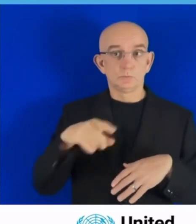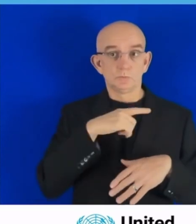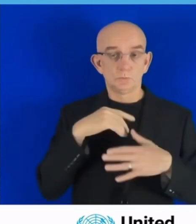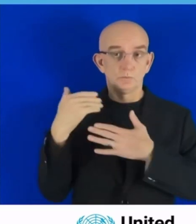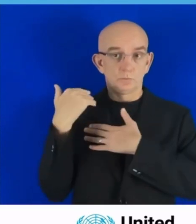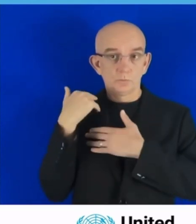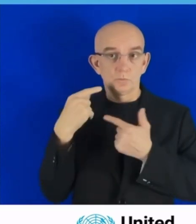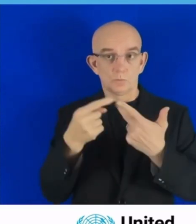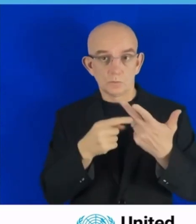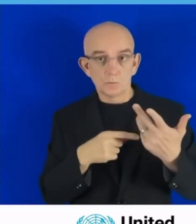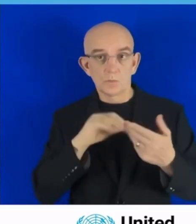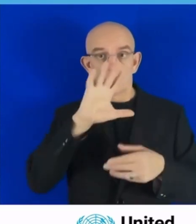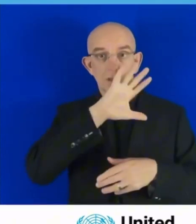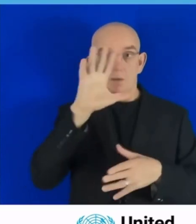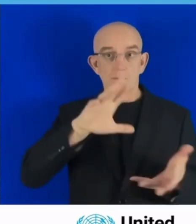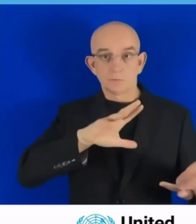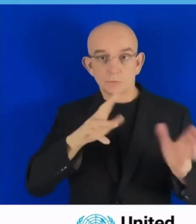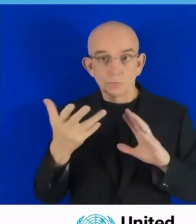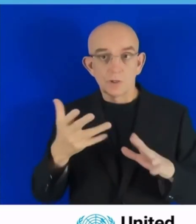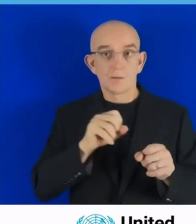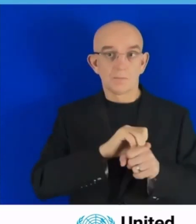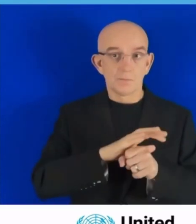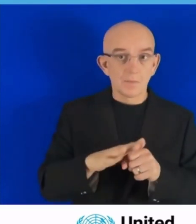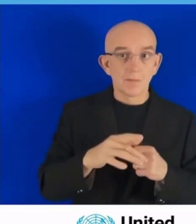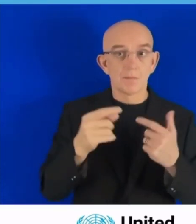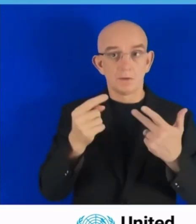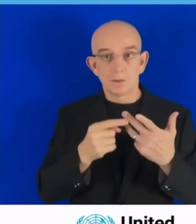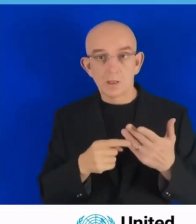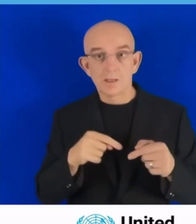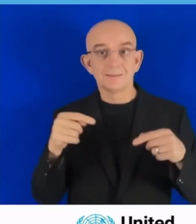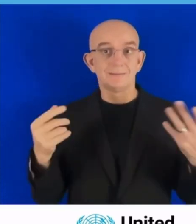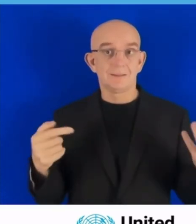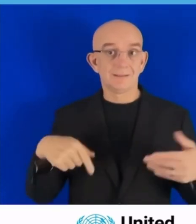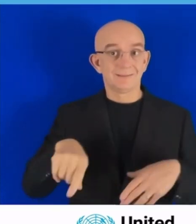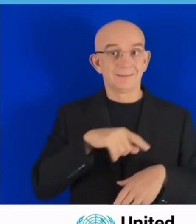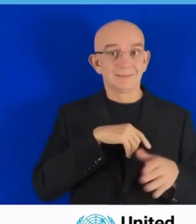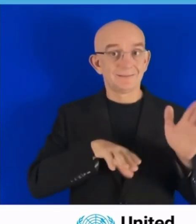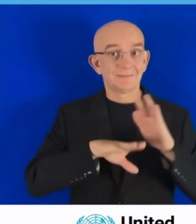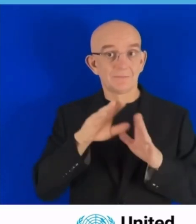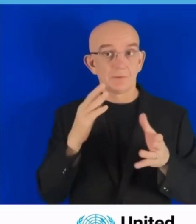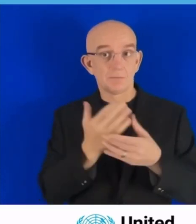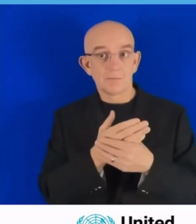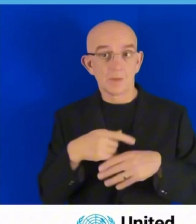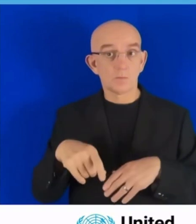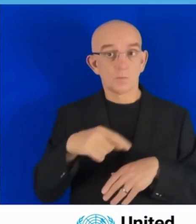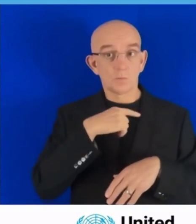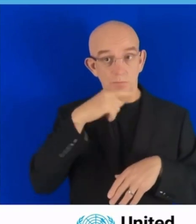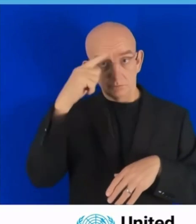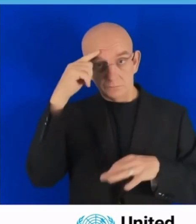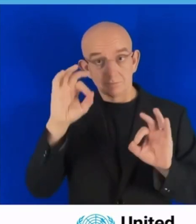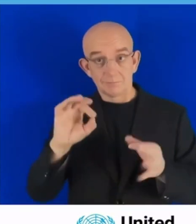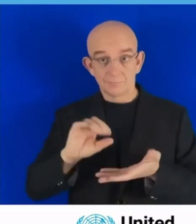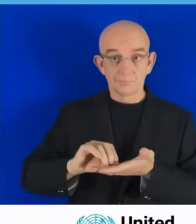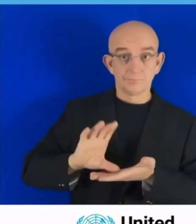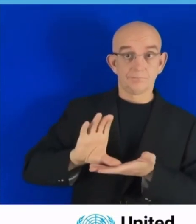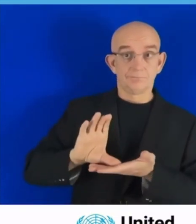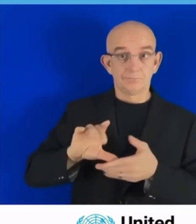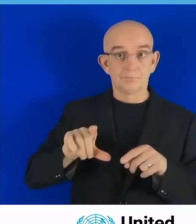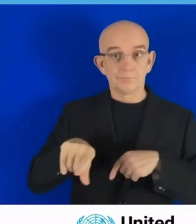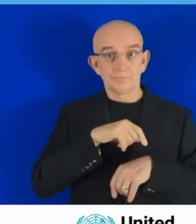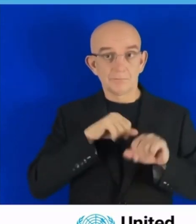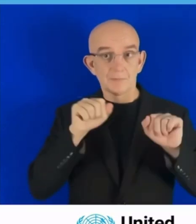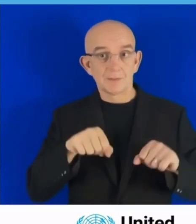capital, tendríamos el potencial, primero, de multiplicar y movilizar recursos para los roles anticíclicos. Segundo, poder ser un canal